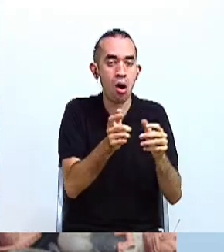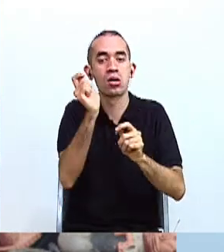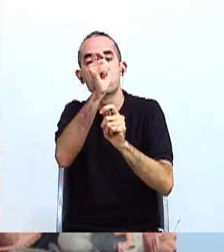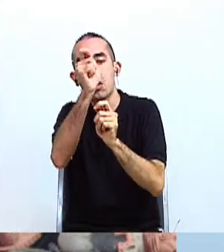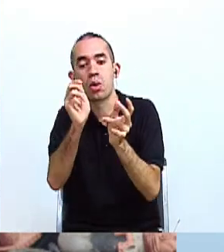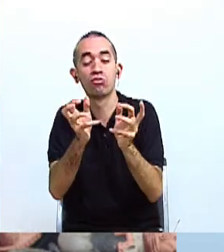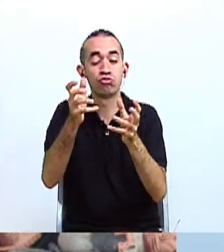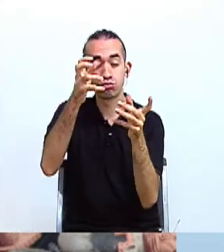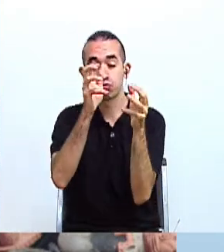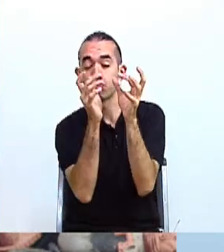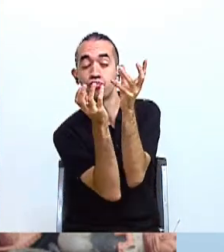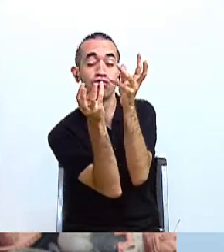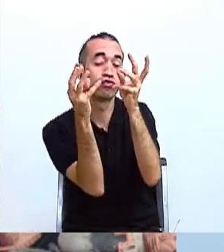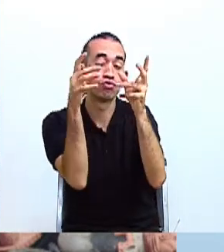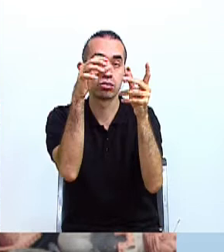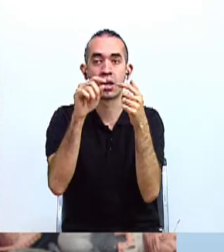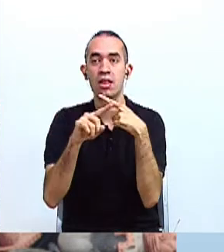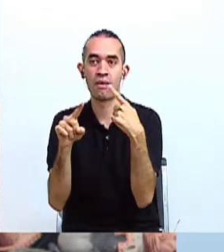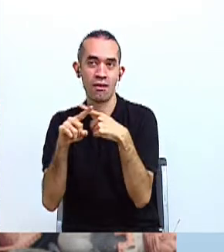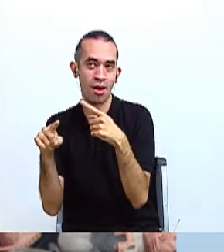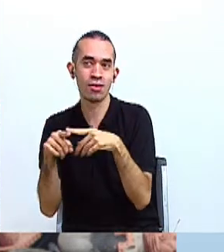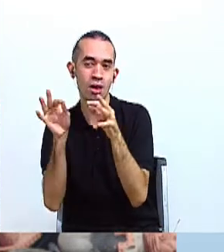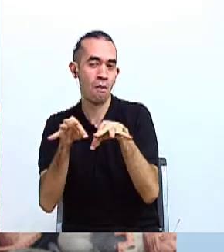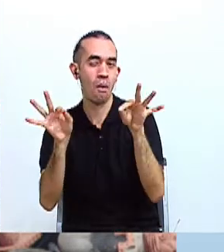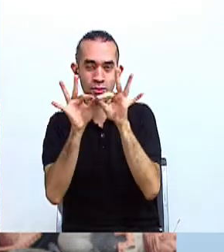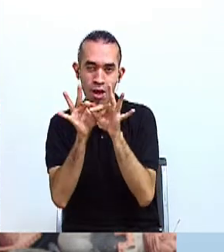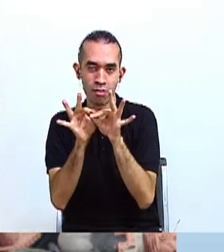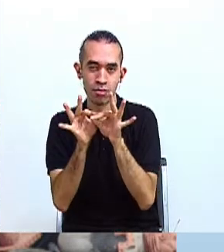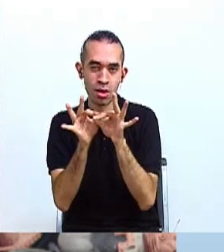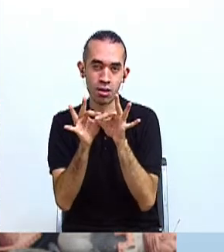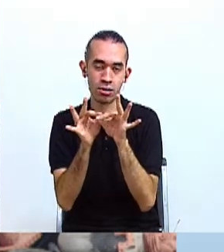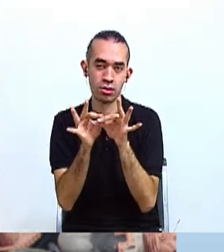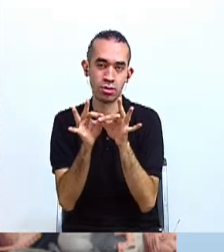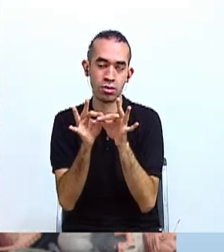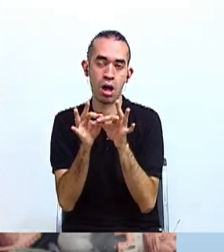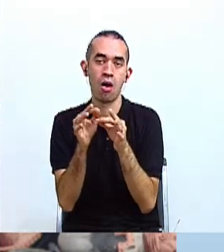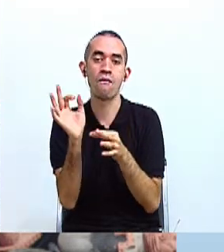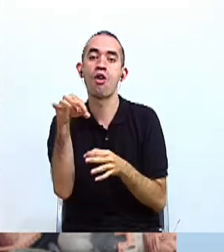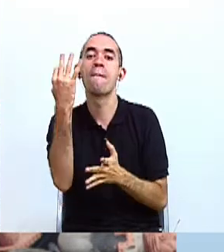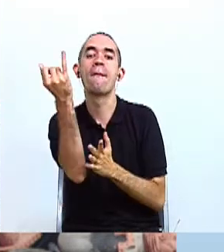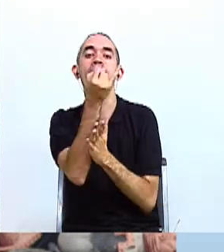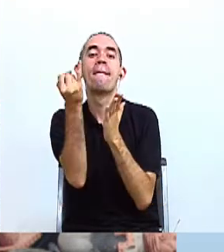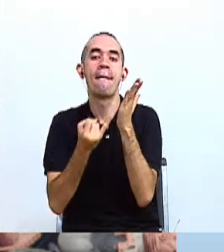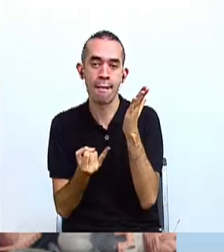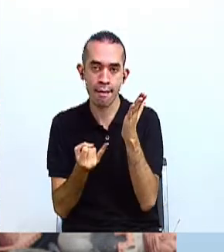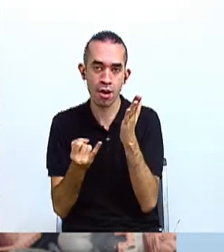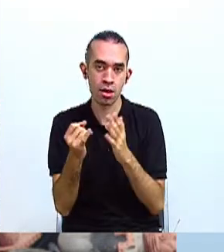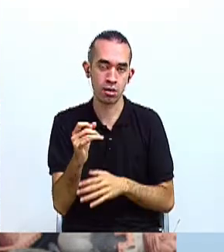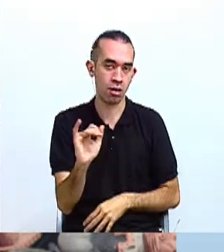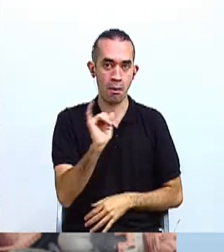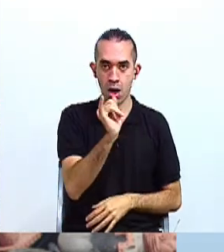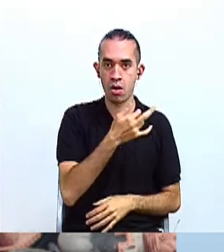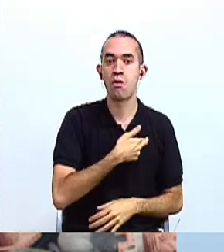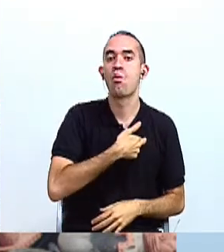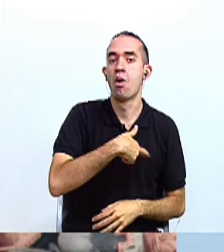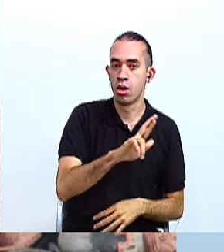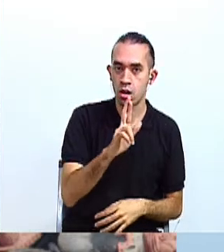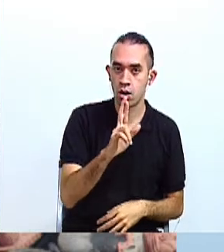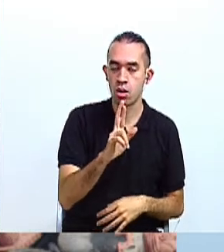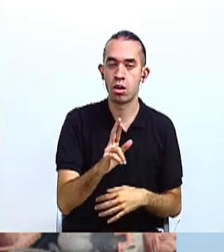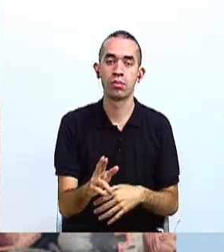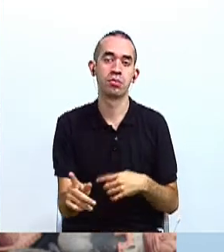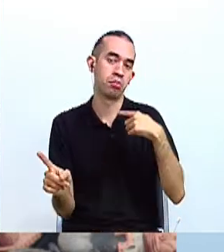estatuillas, y otros objetos que eran muy significativos a nivel artístico, a nivel religioso, y también